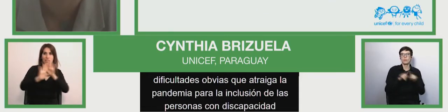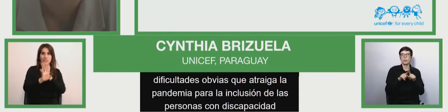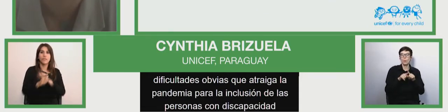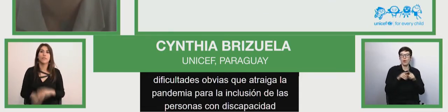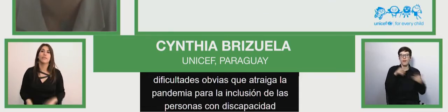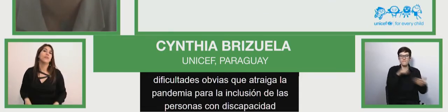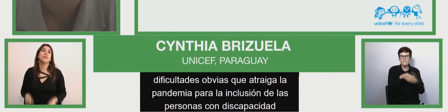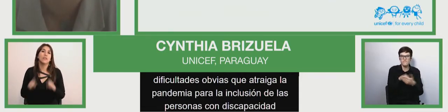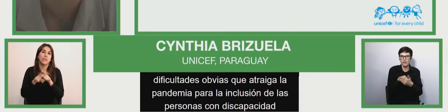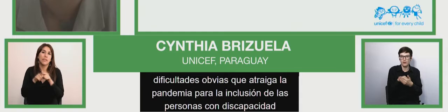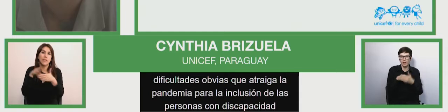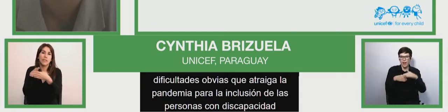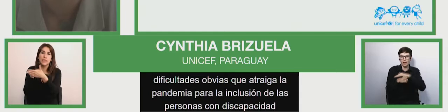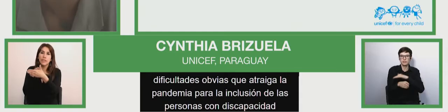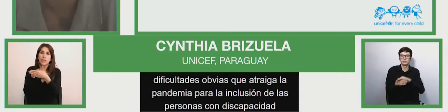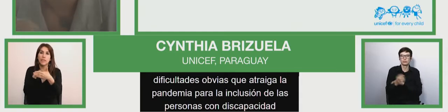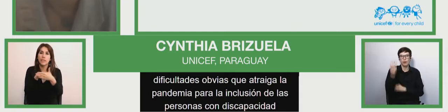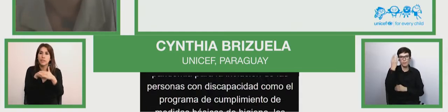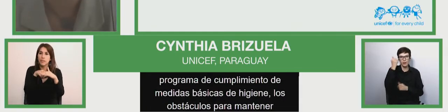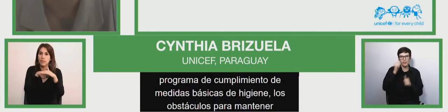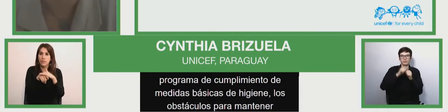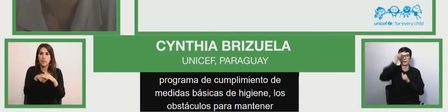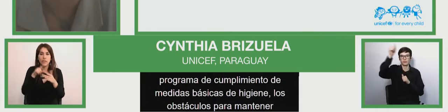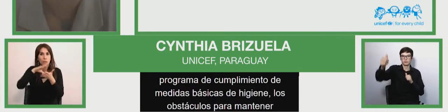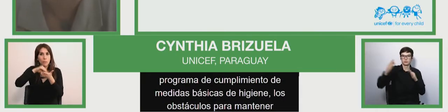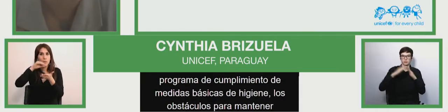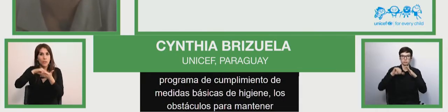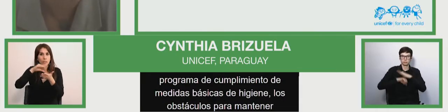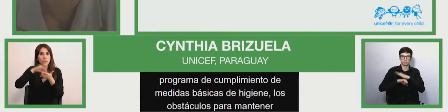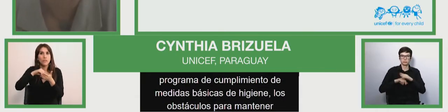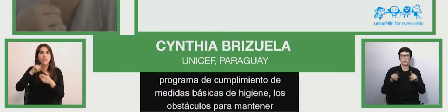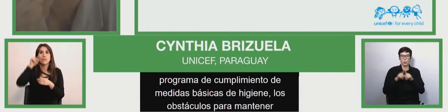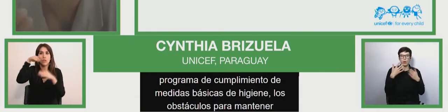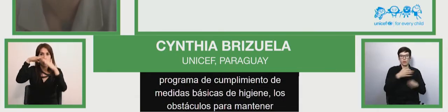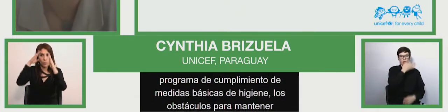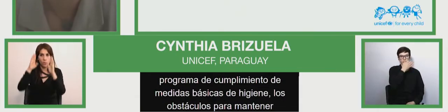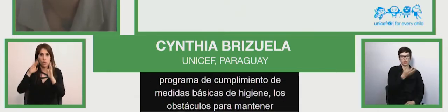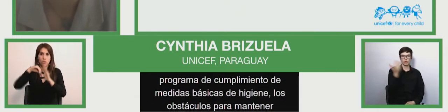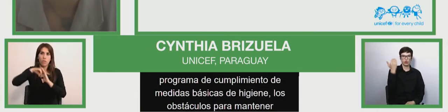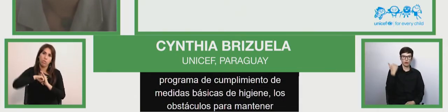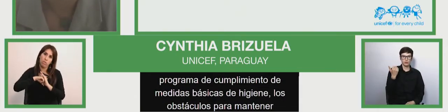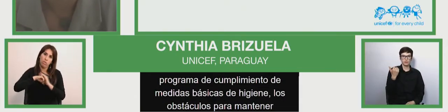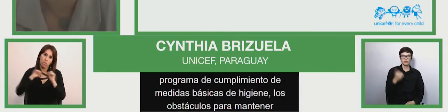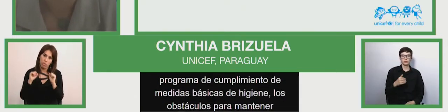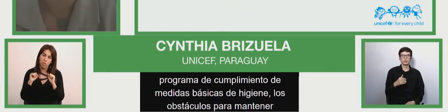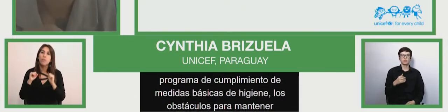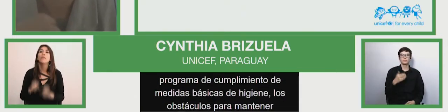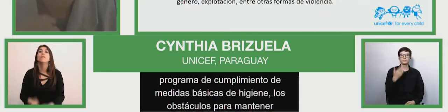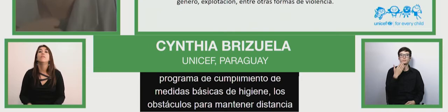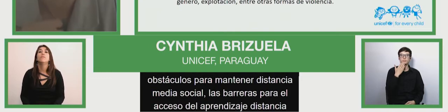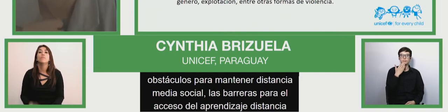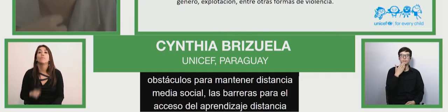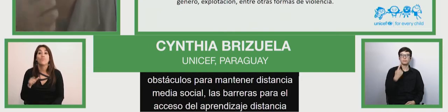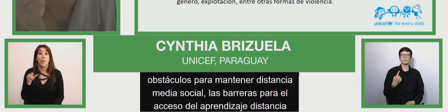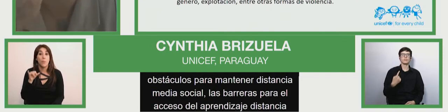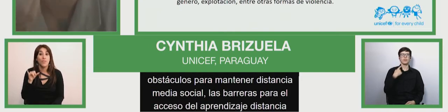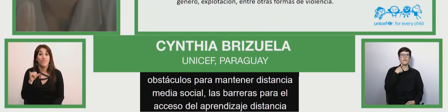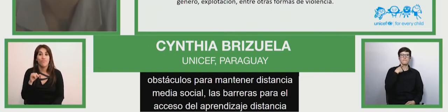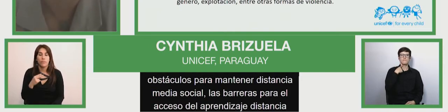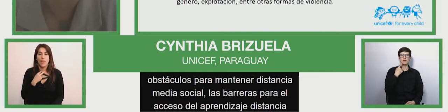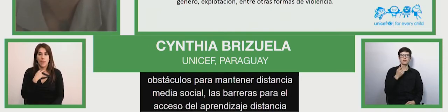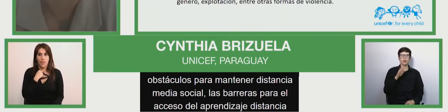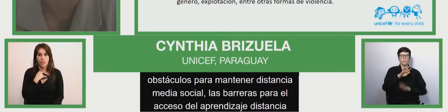acceso al aprendizaje a distancia, ya lo mencionaron anteriormente, además de la afectación a la